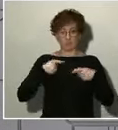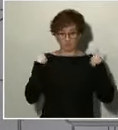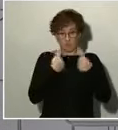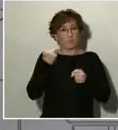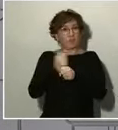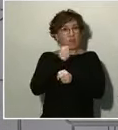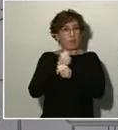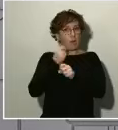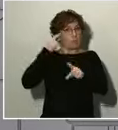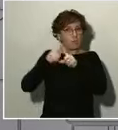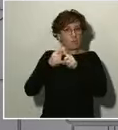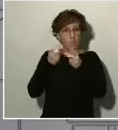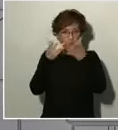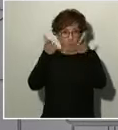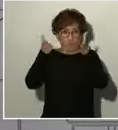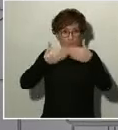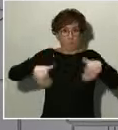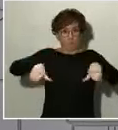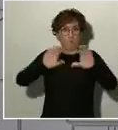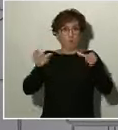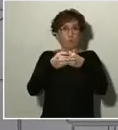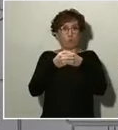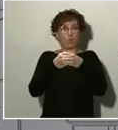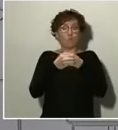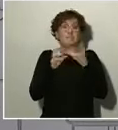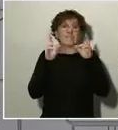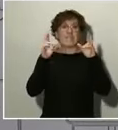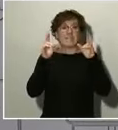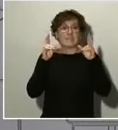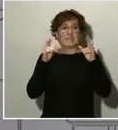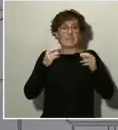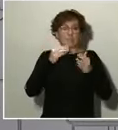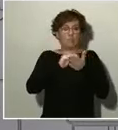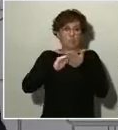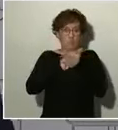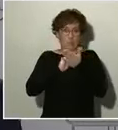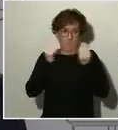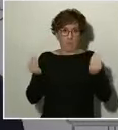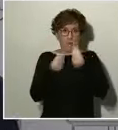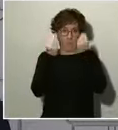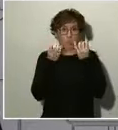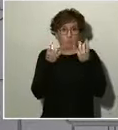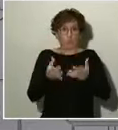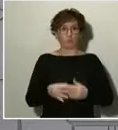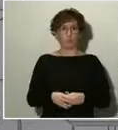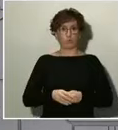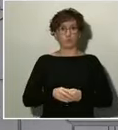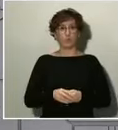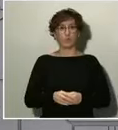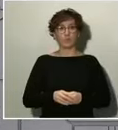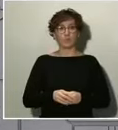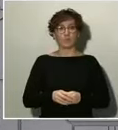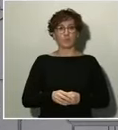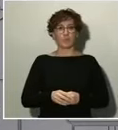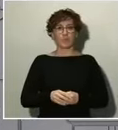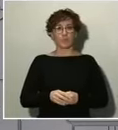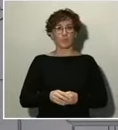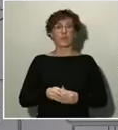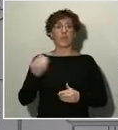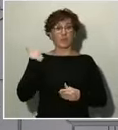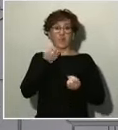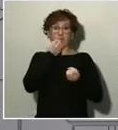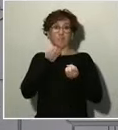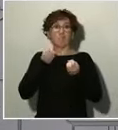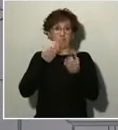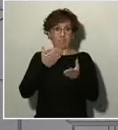con la esperanza de su pronta sanación. Como vinimos anunciando, estamos viviendo y viviremos días muy duros en la